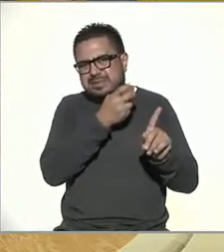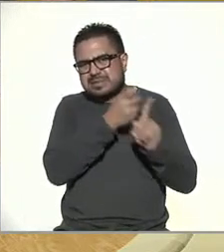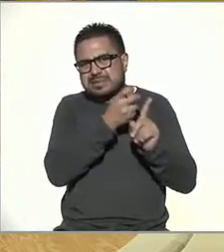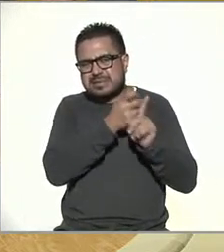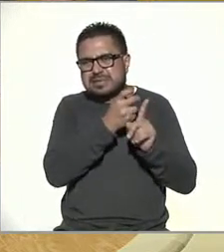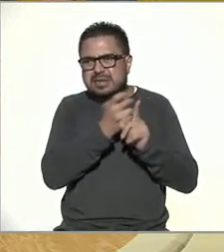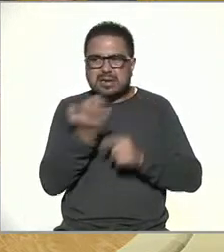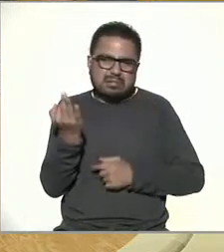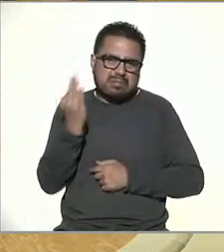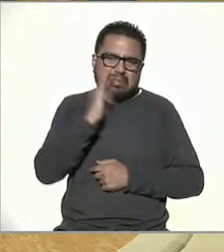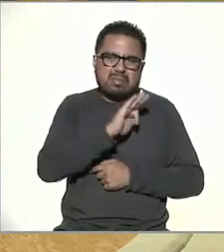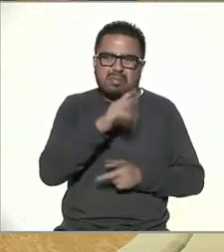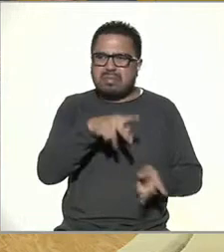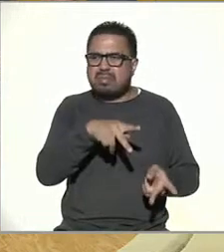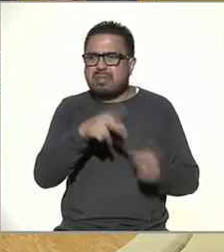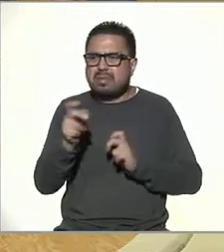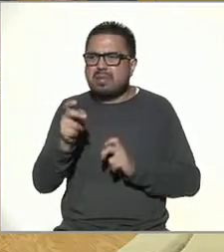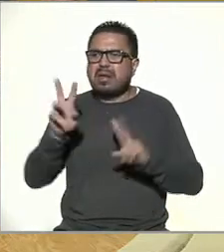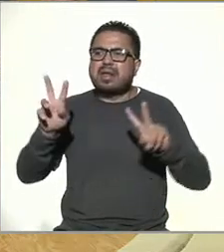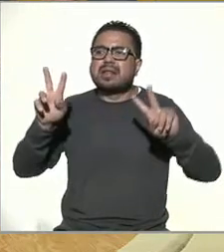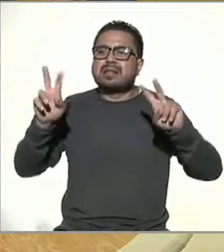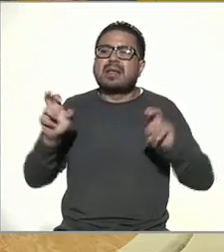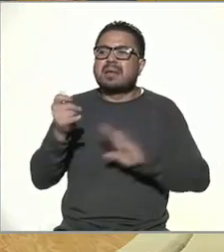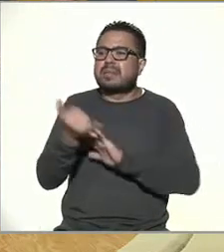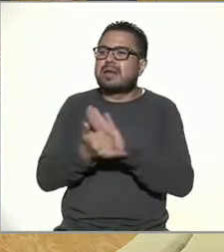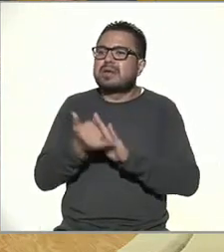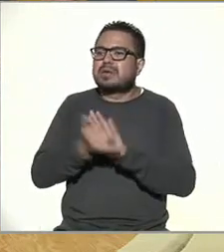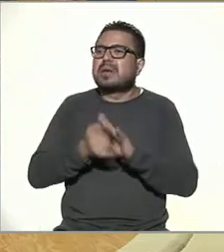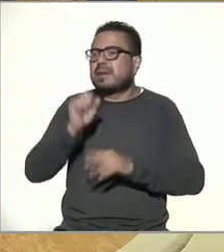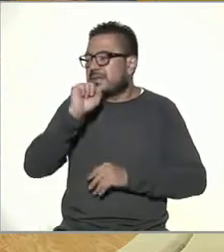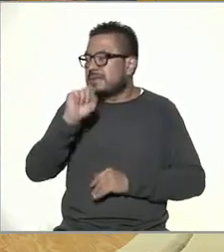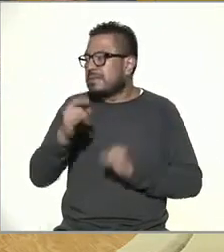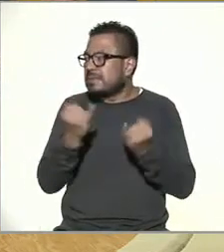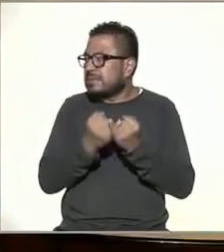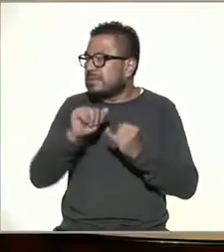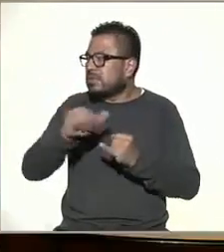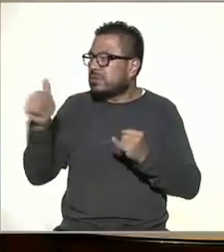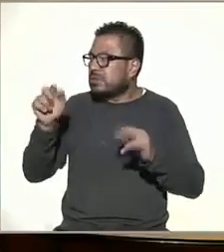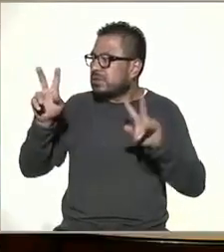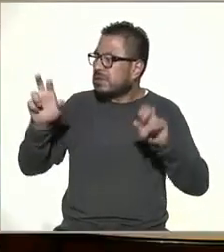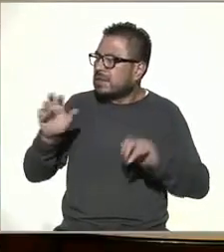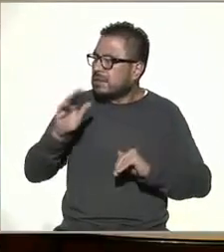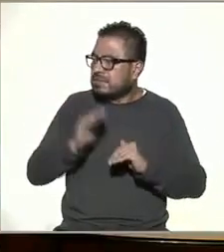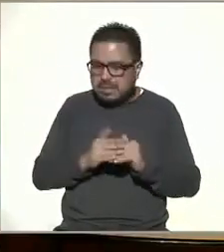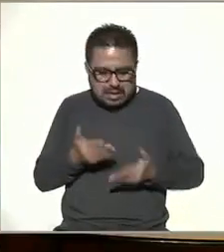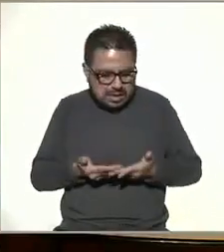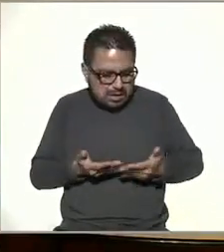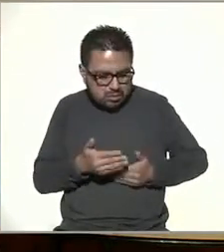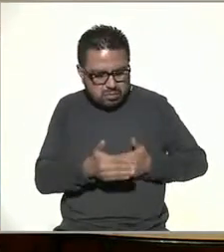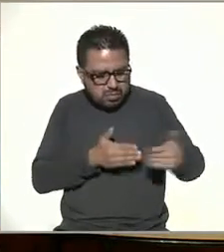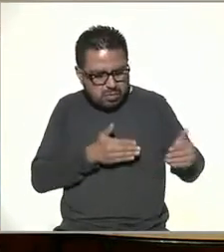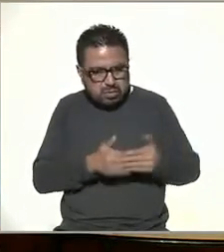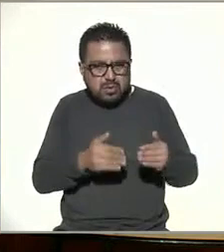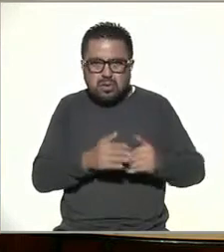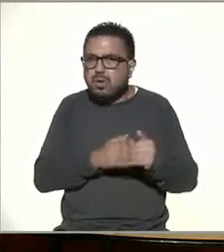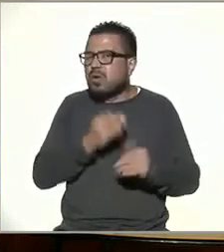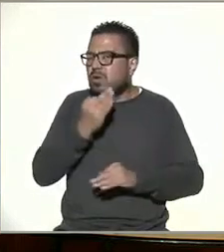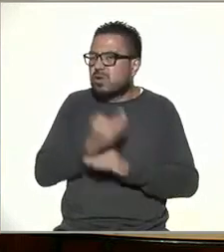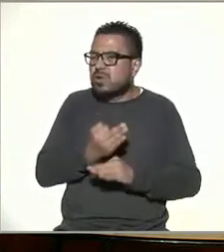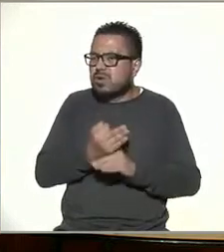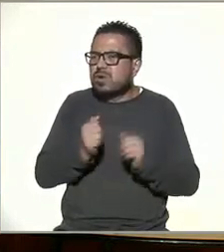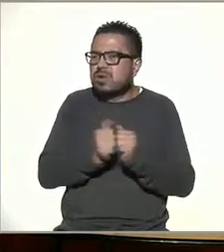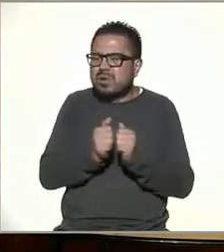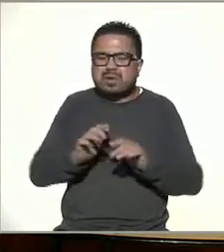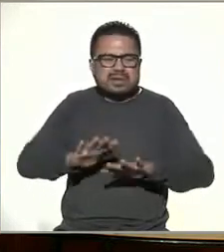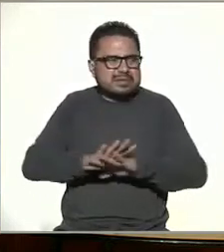esos fraudes y el tema de youtube también es como es otro tema sí que está muy de actualidad y te digo estamos con muchas idas y